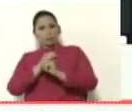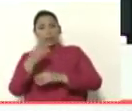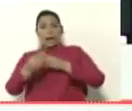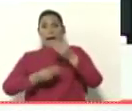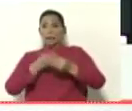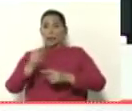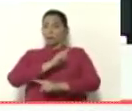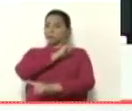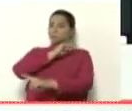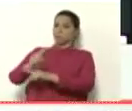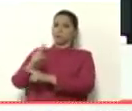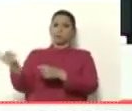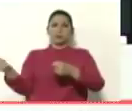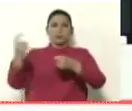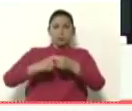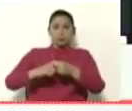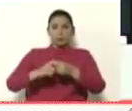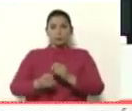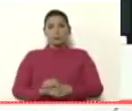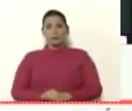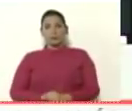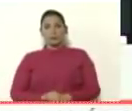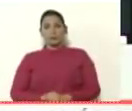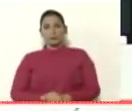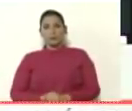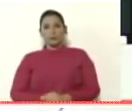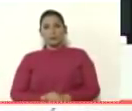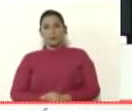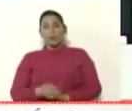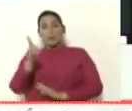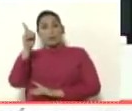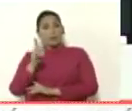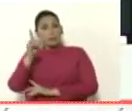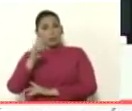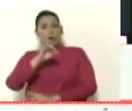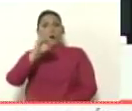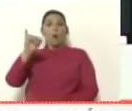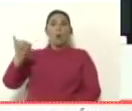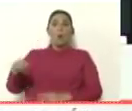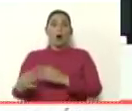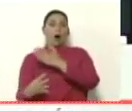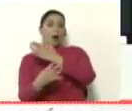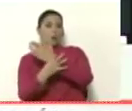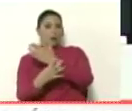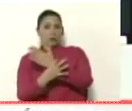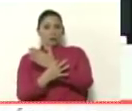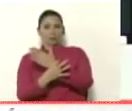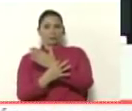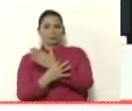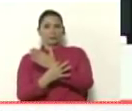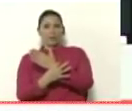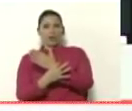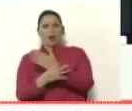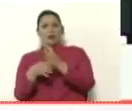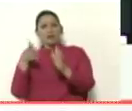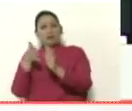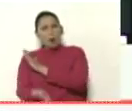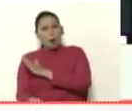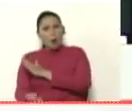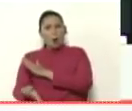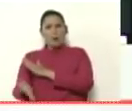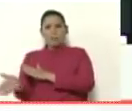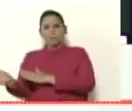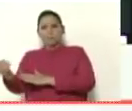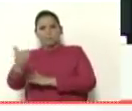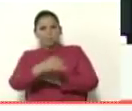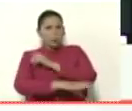denuncia que involucraba directamente a el diputado Juan Guaidó en la apropiación de recursos,